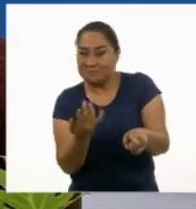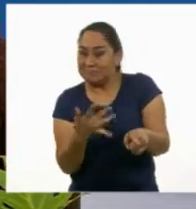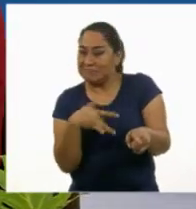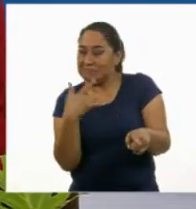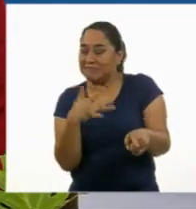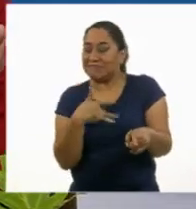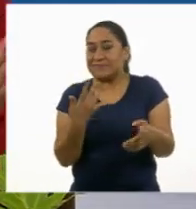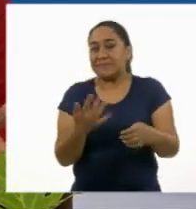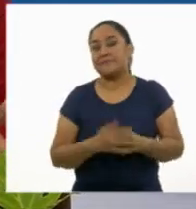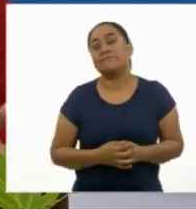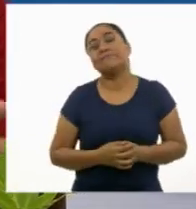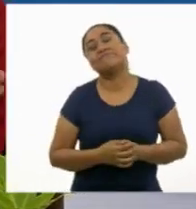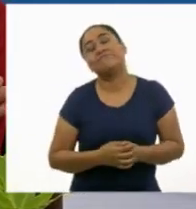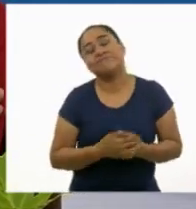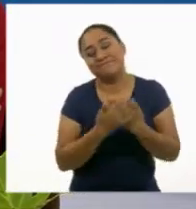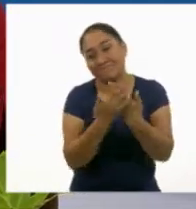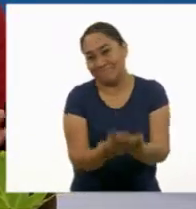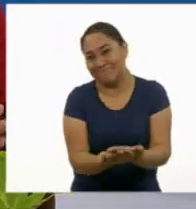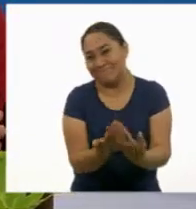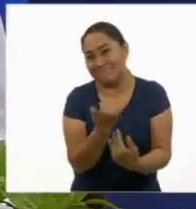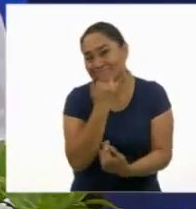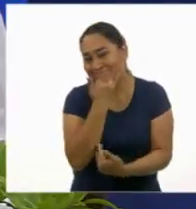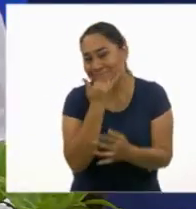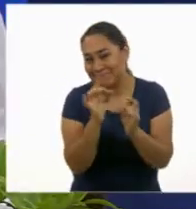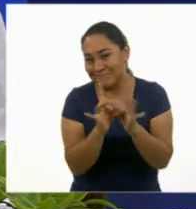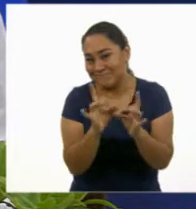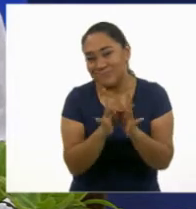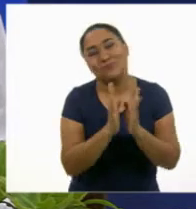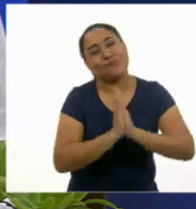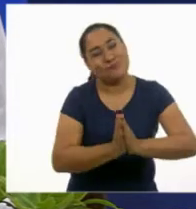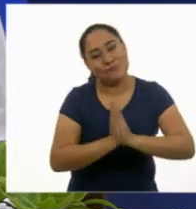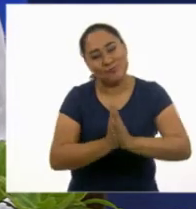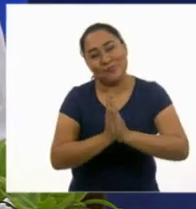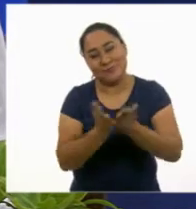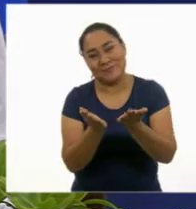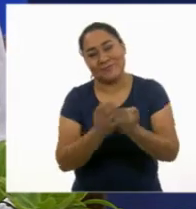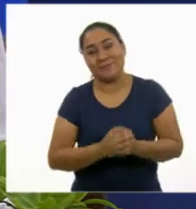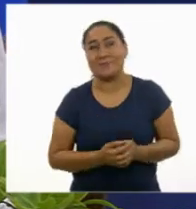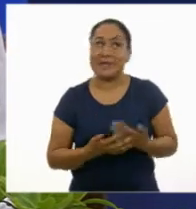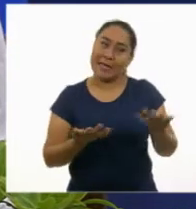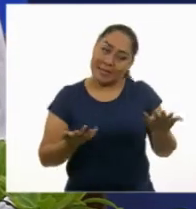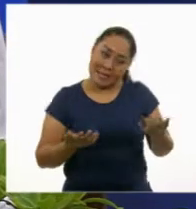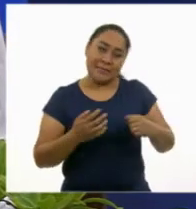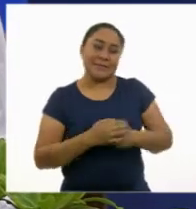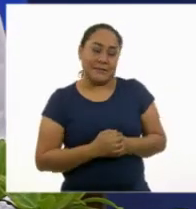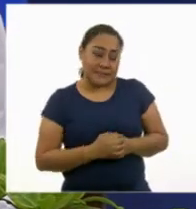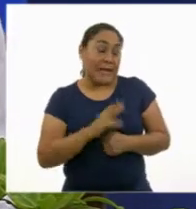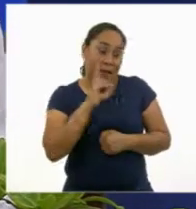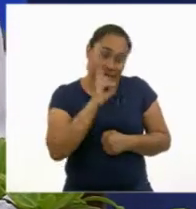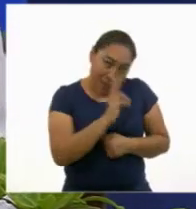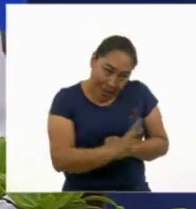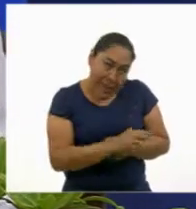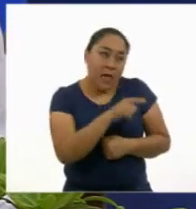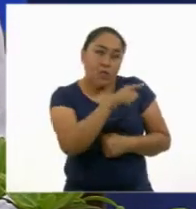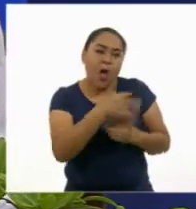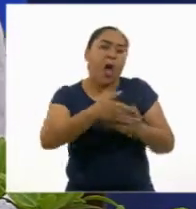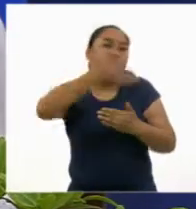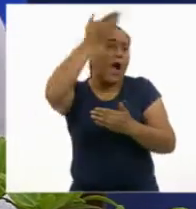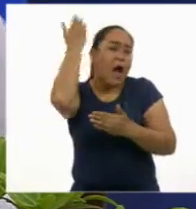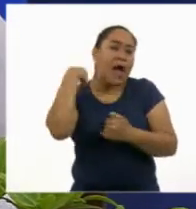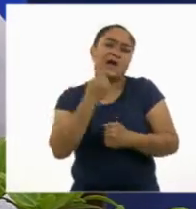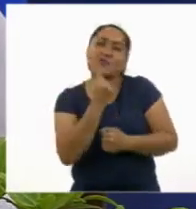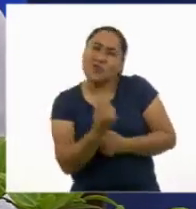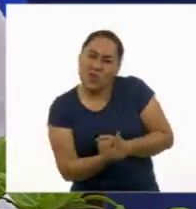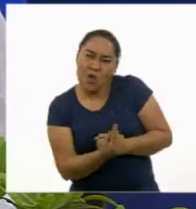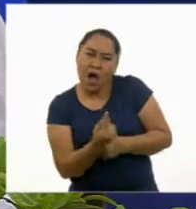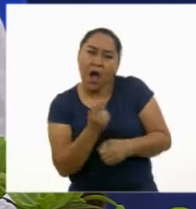Acepte una disculpa de mi parte, por favor. Y ya ves, desde niño te diste cuenta que no está